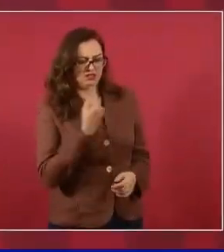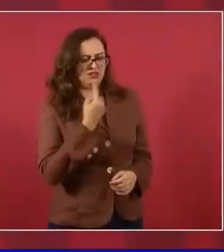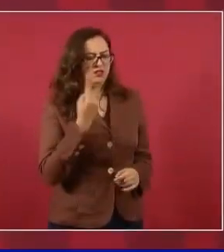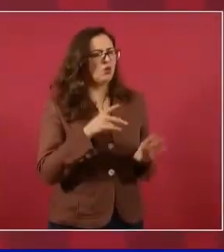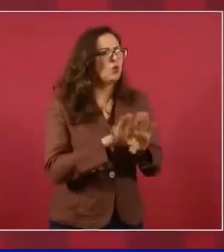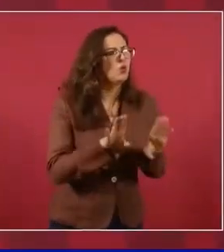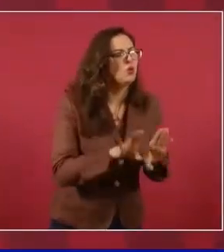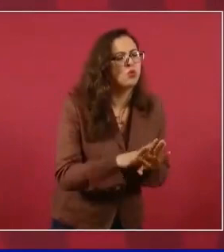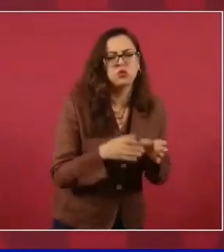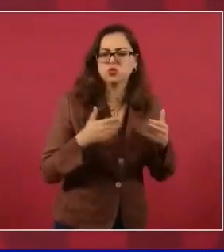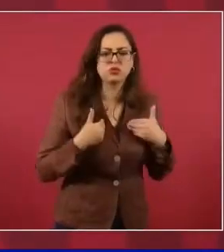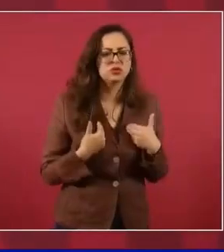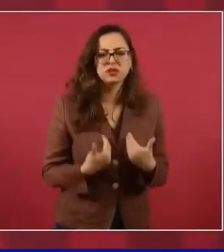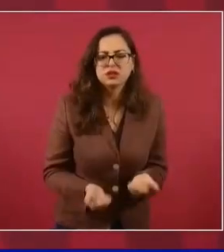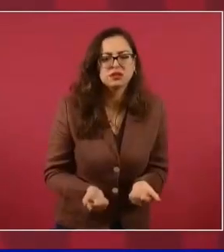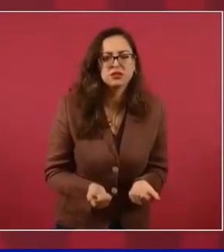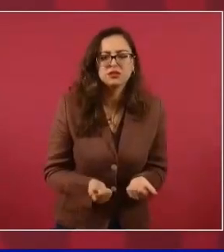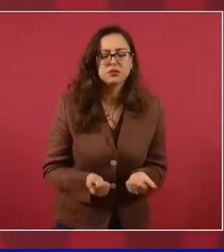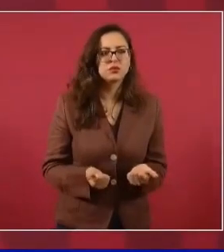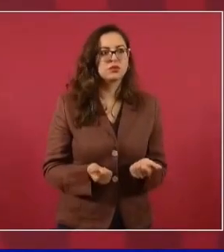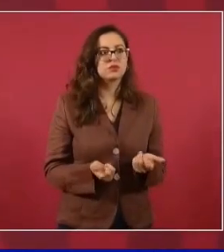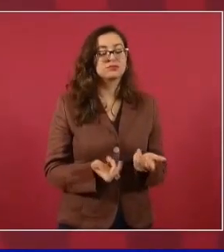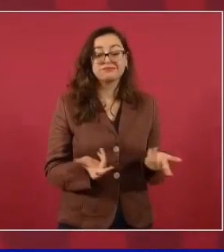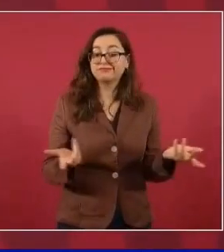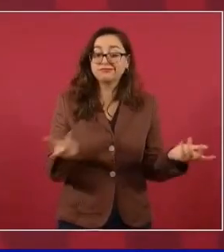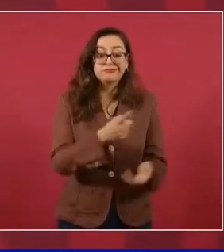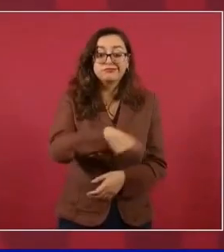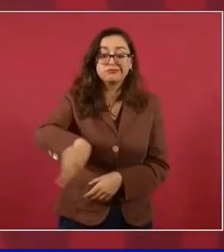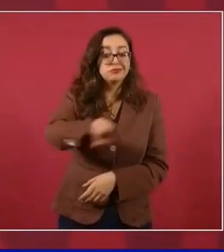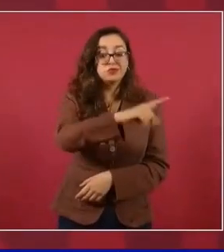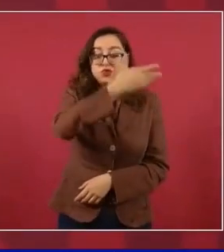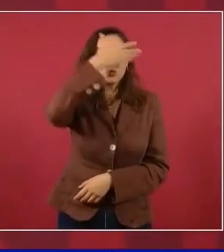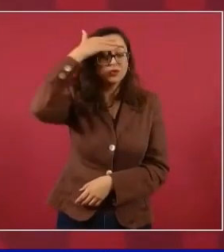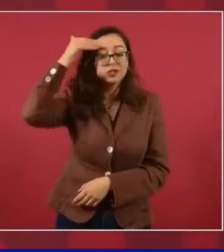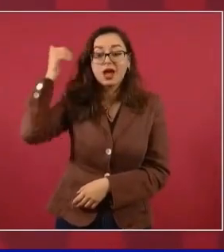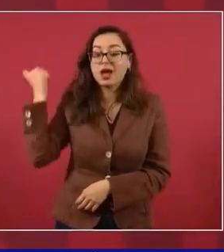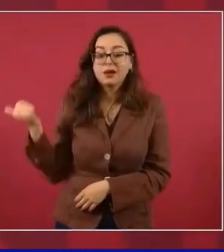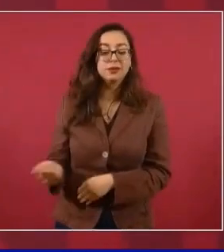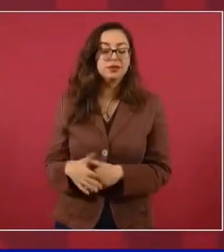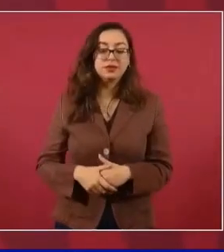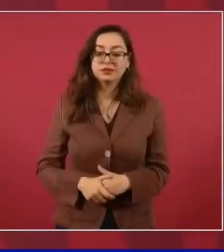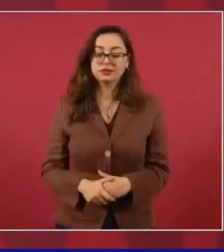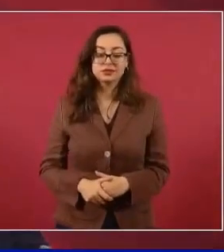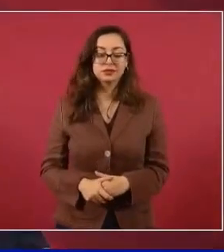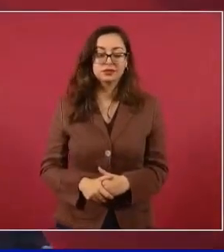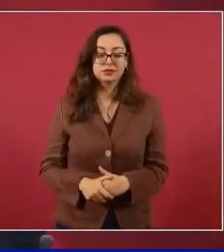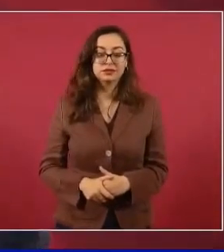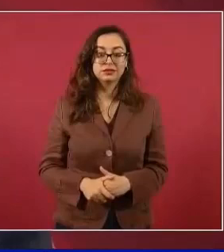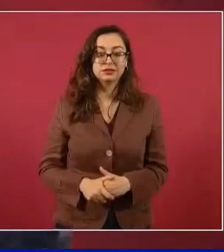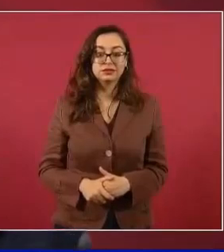todavía hasta